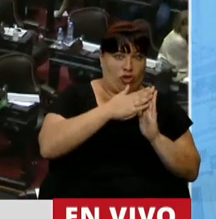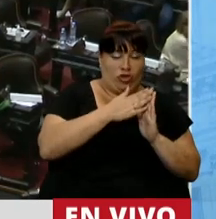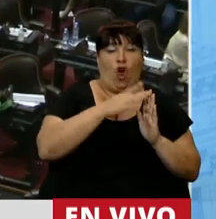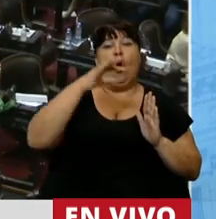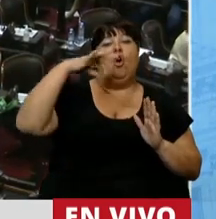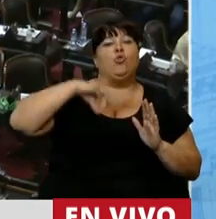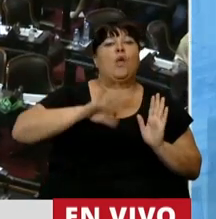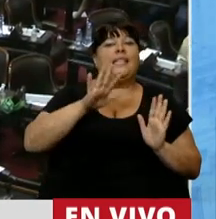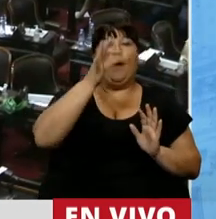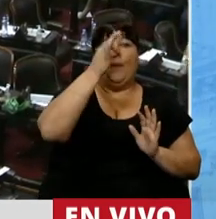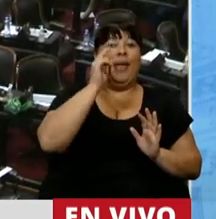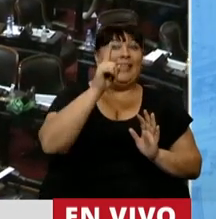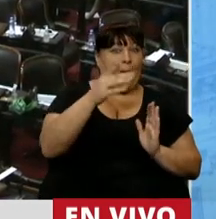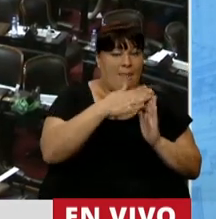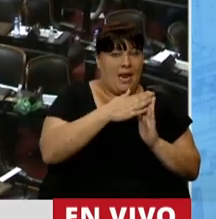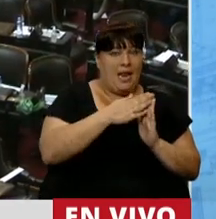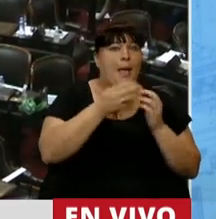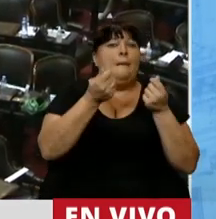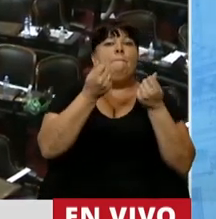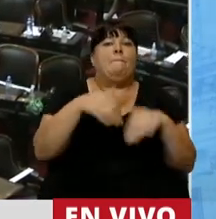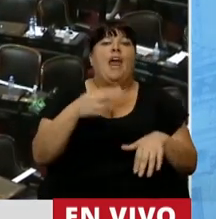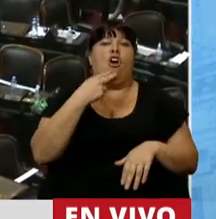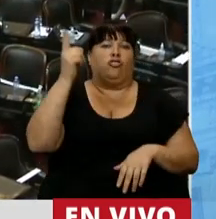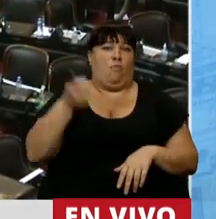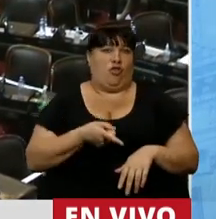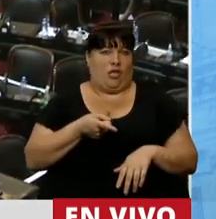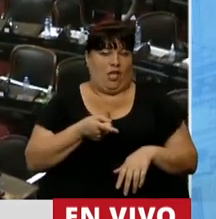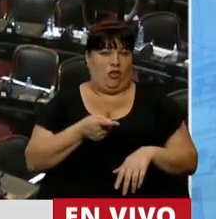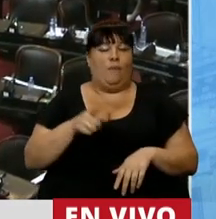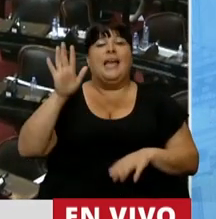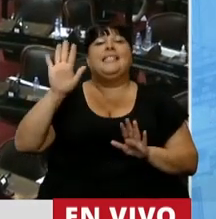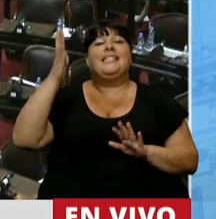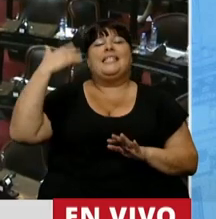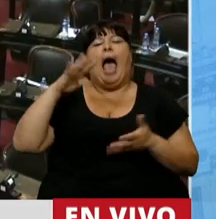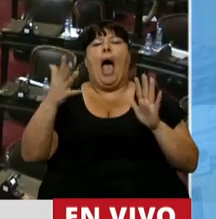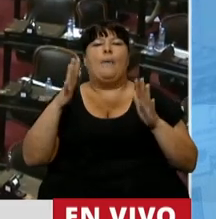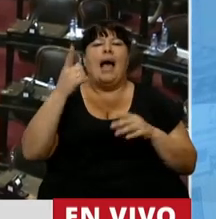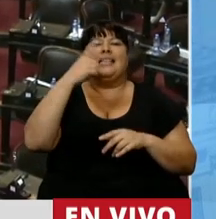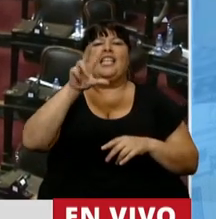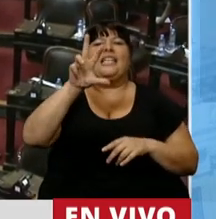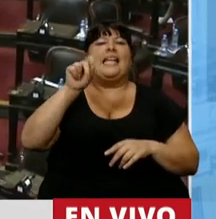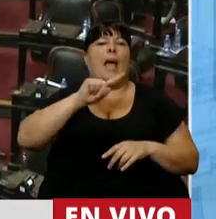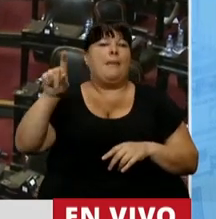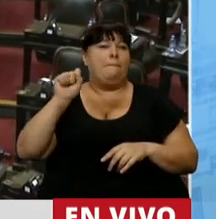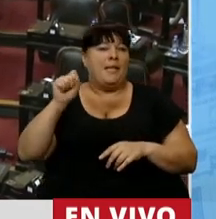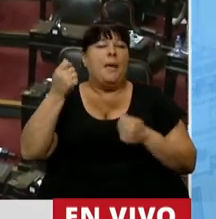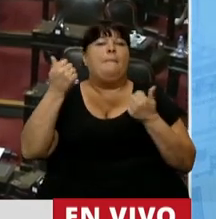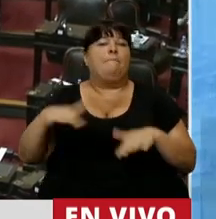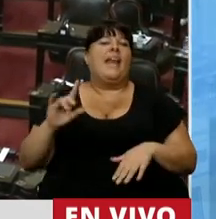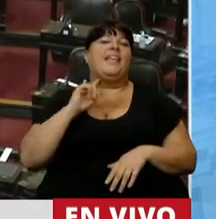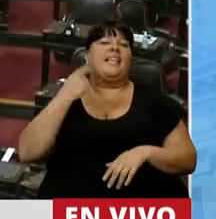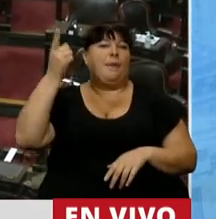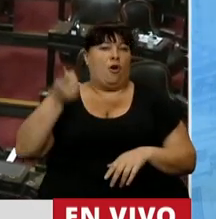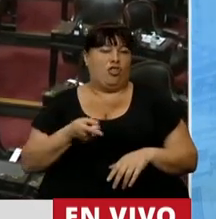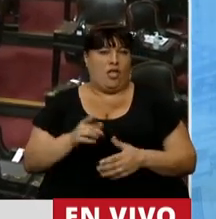los que ganaban 20.000 perdieron el 11%, y los que ganaban alrededor de 130.000 pesos perdieron el